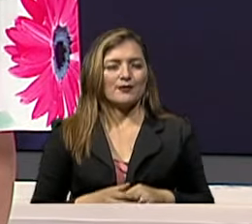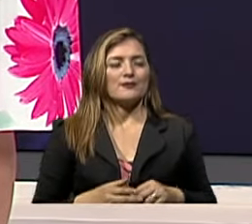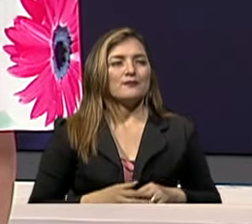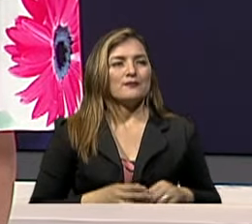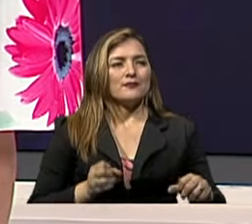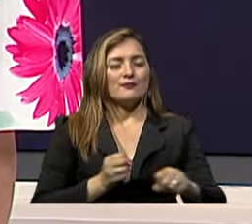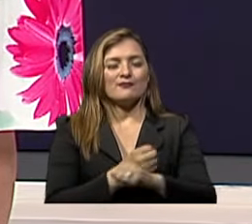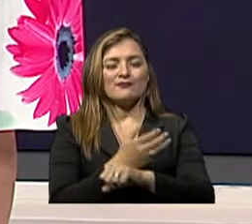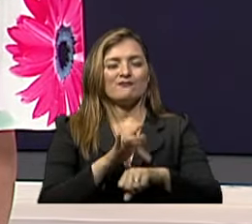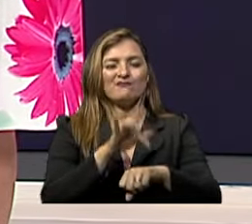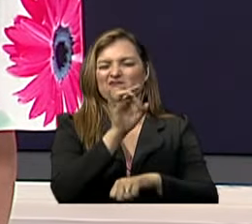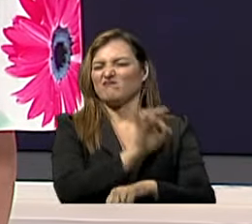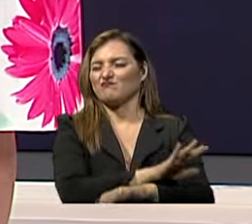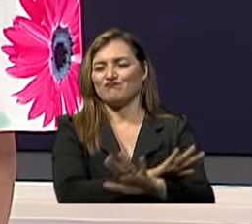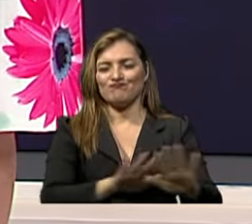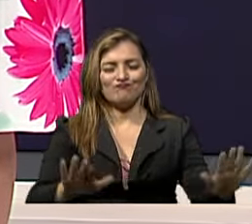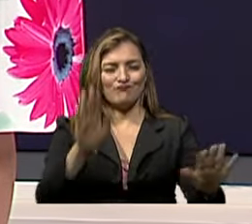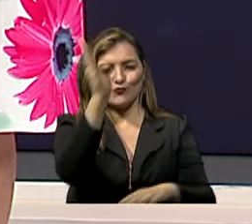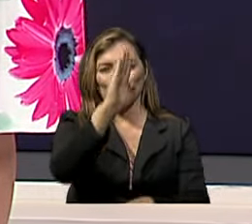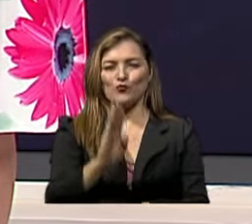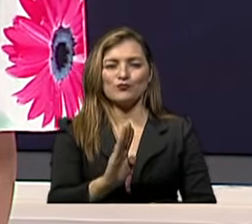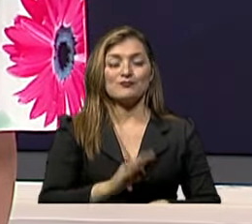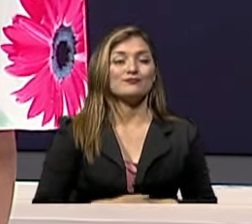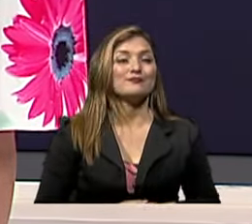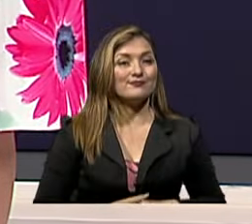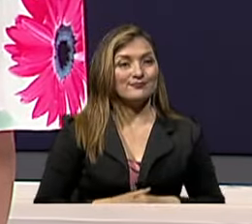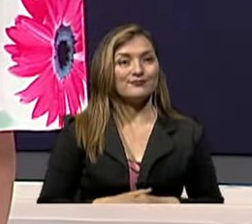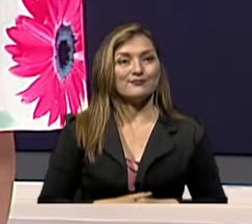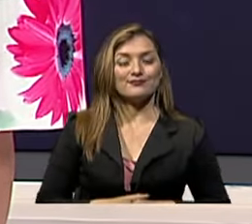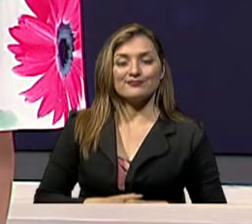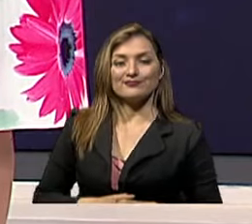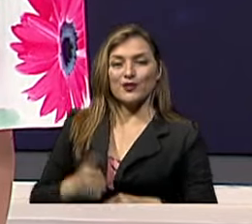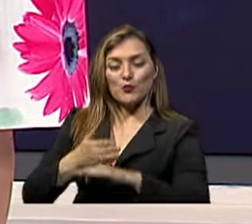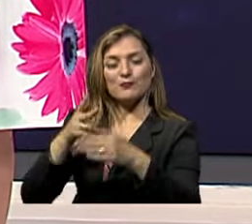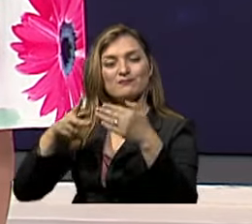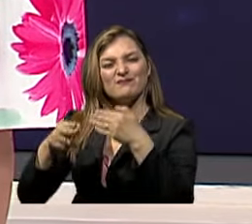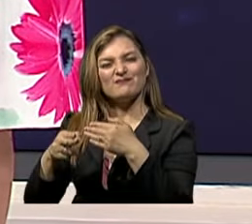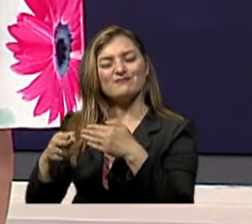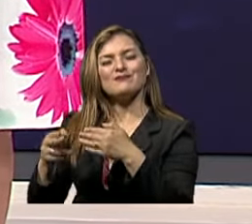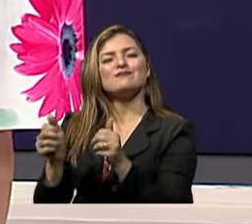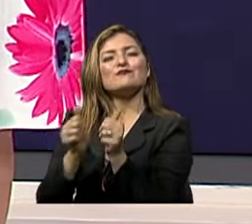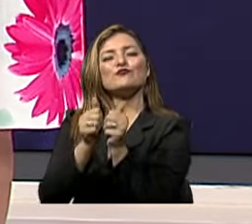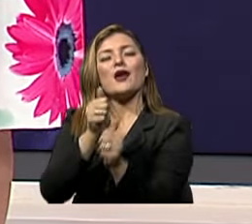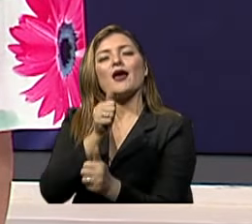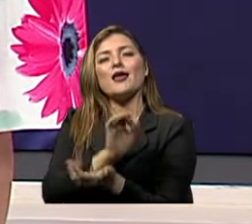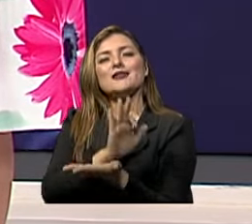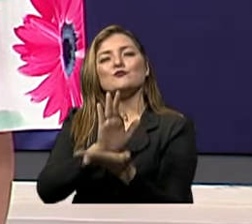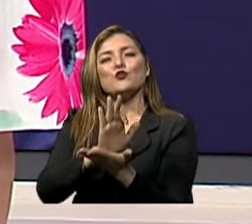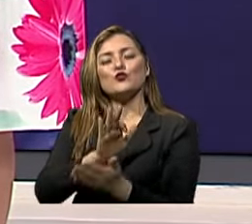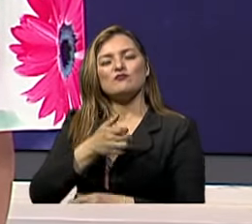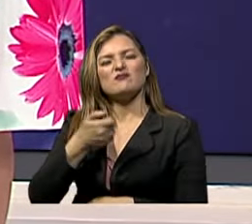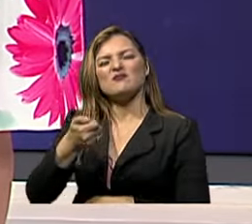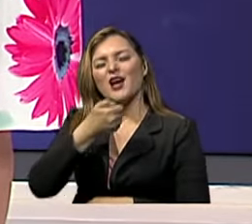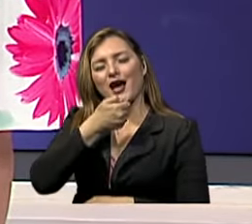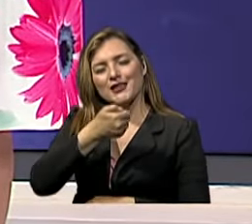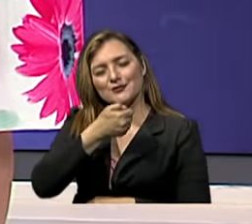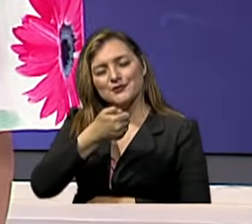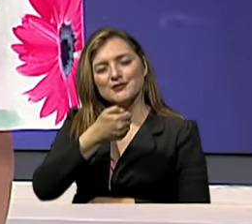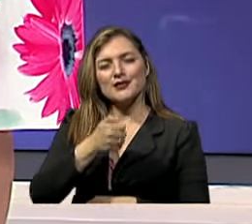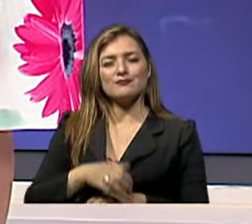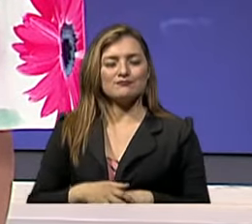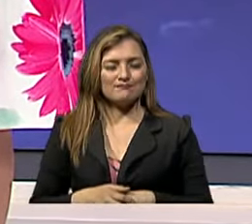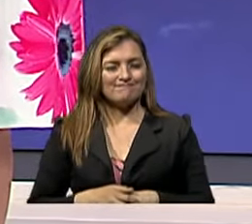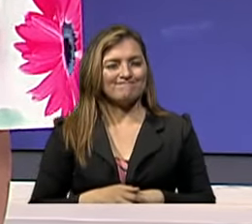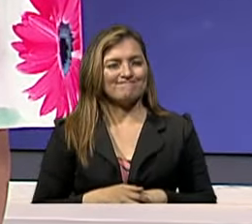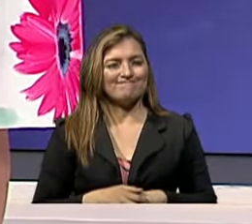recomendable Que nunca más Volvamos a probar Michelle Luego del corte Estará con nosotros Enrique Terán Farmacólogo Con quien ampliaremos